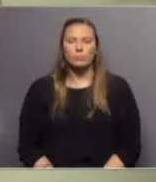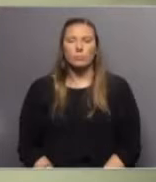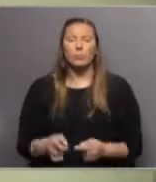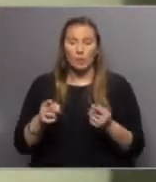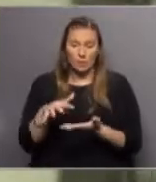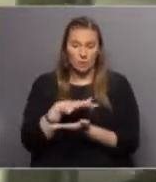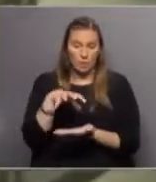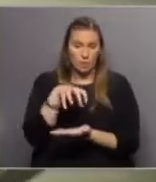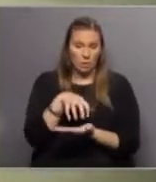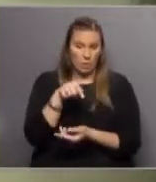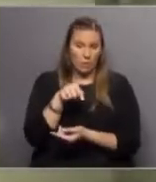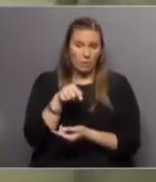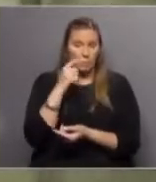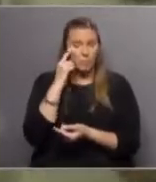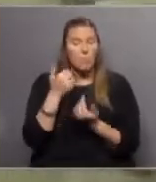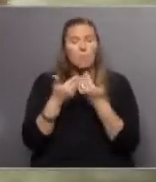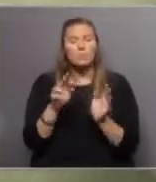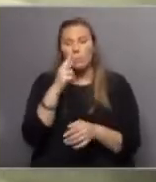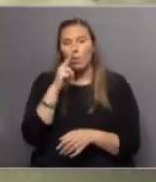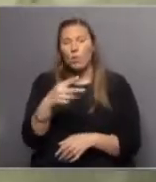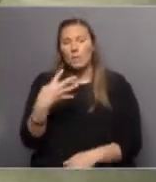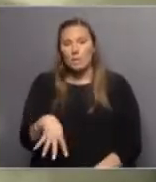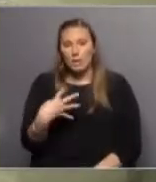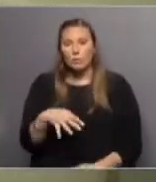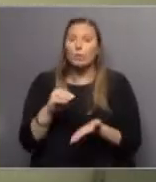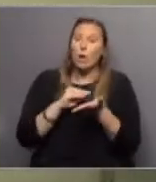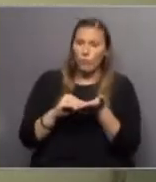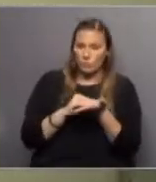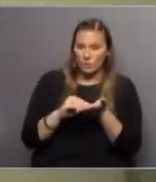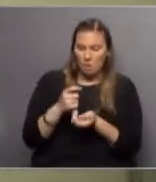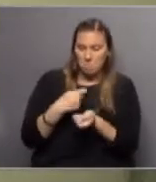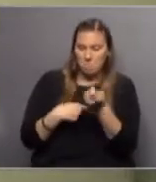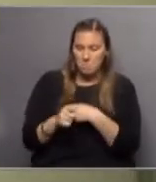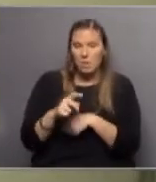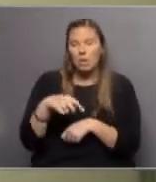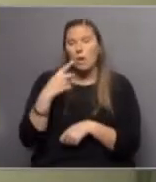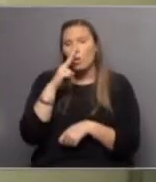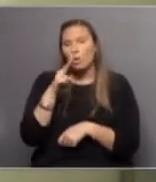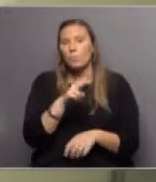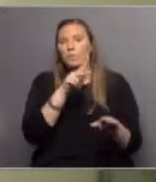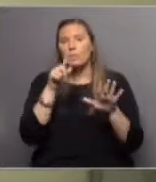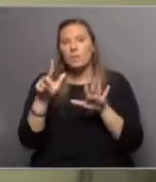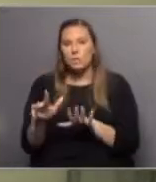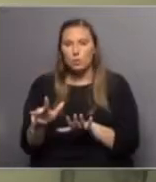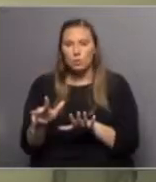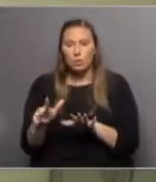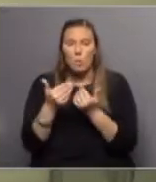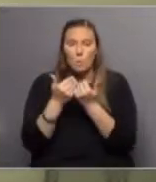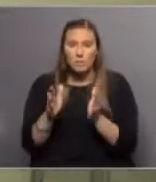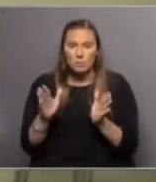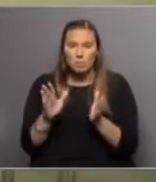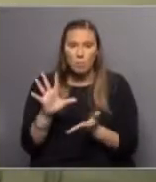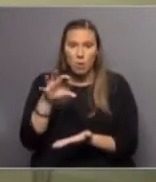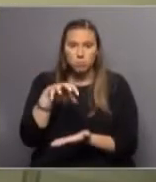En este lugar nosotros empezamos en 2014 con oficinas comerciales y luego en el año 2018 empezamos con lo que hoy es la